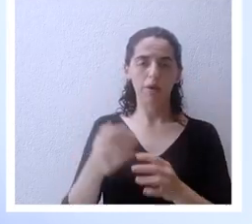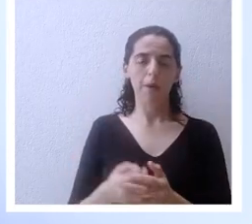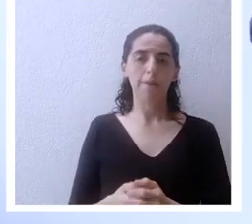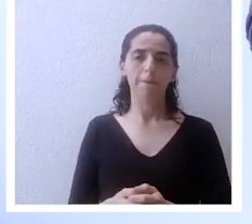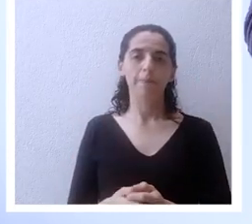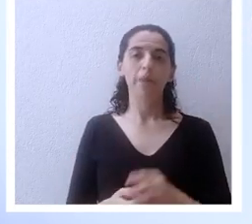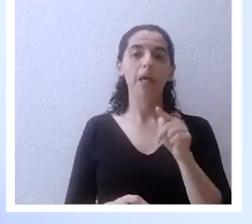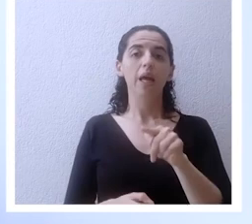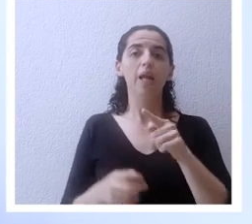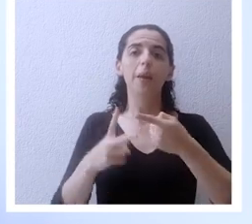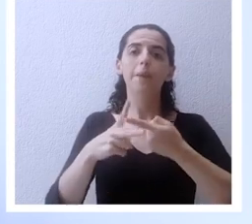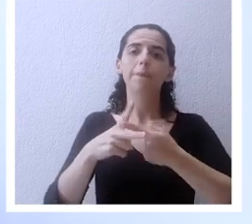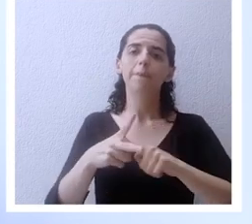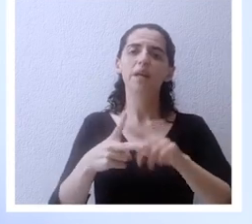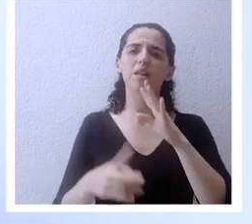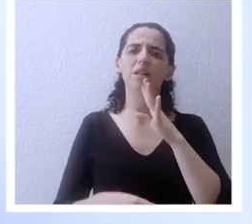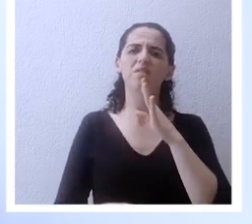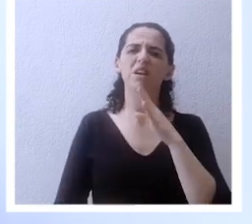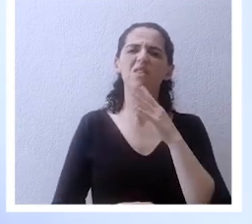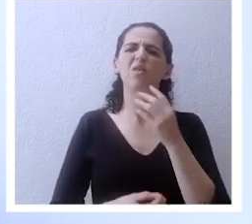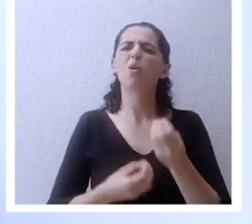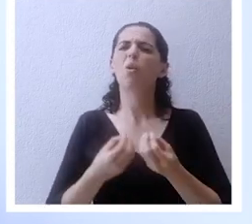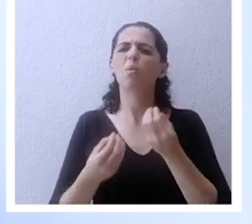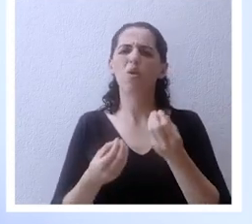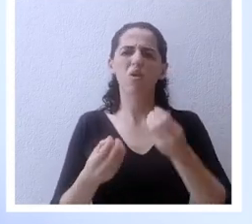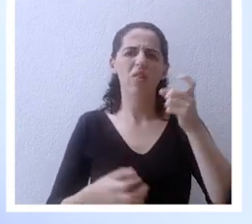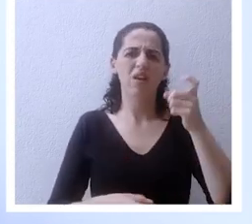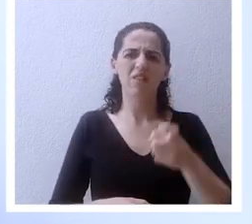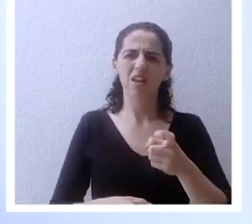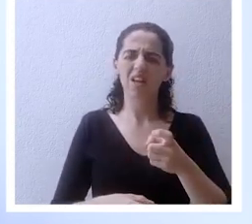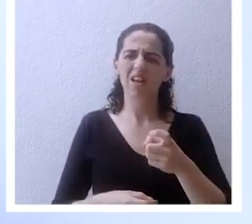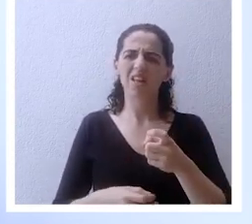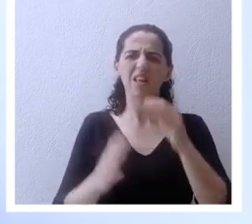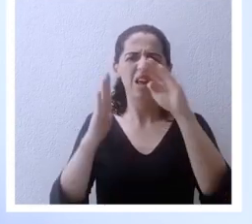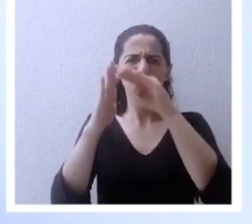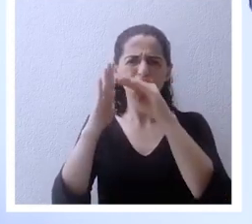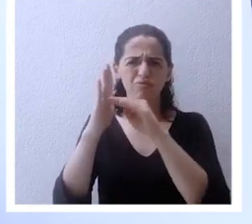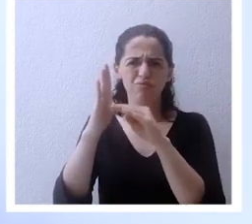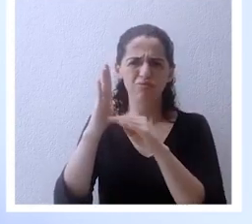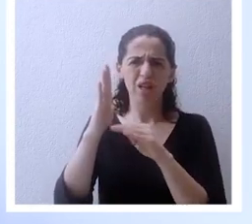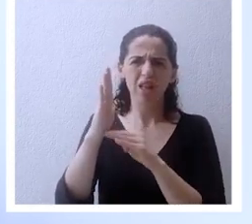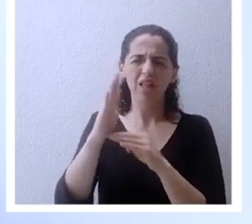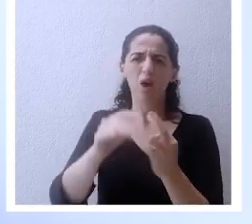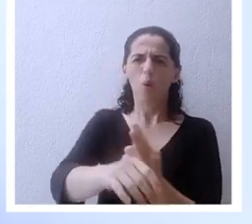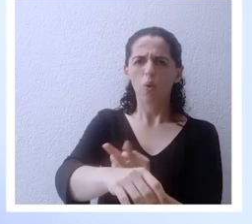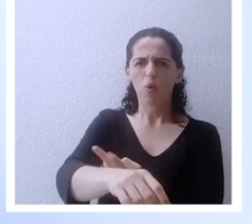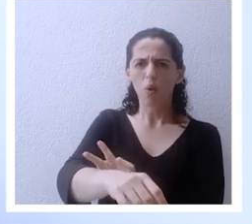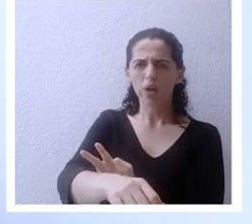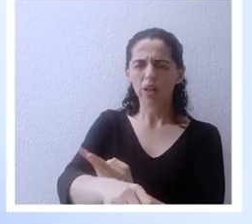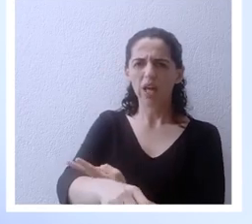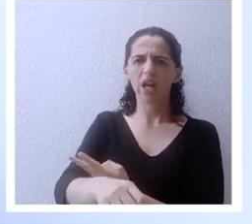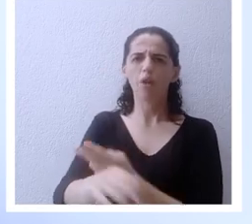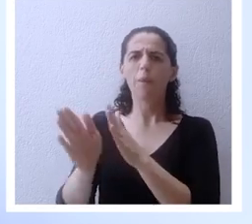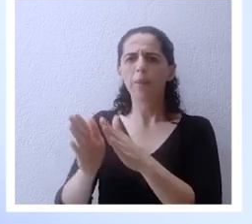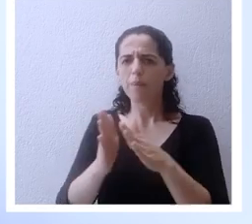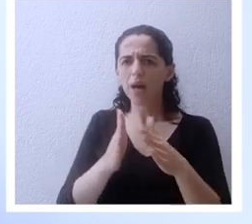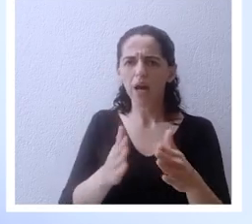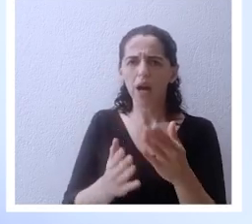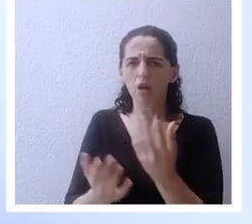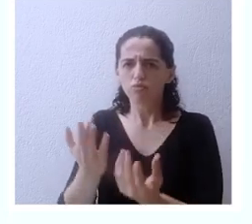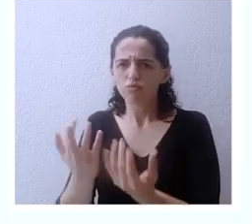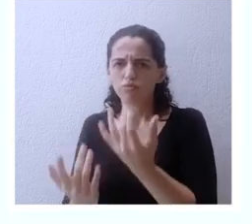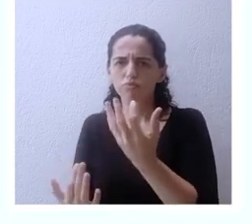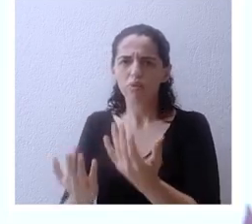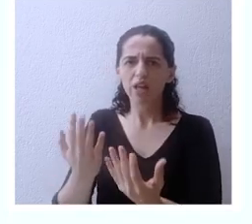empieza a hablar como debería ser el cordero ellos deberían de preparar un cordero, comerlo de cierta manera, asarlo de